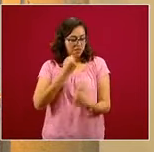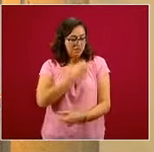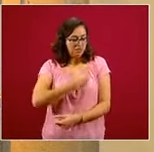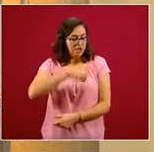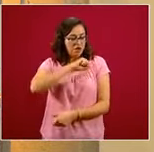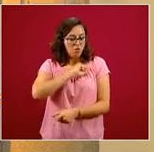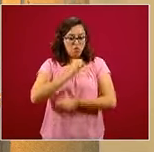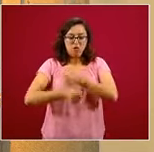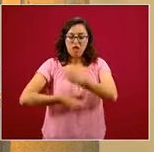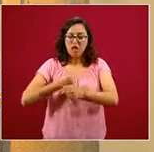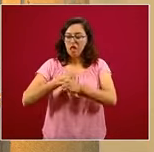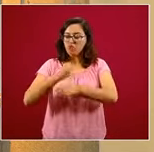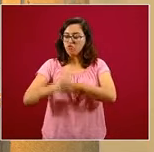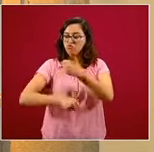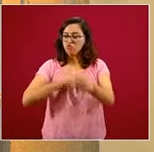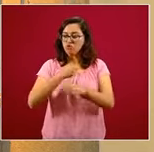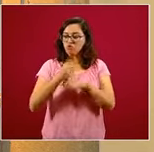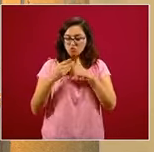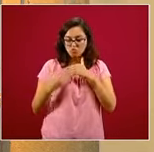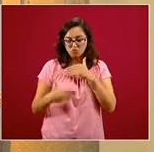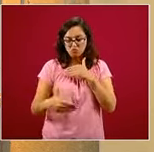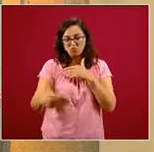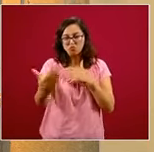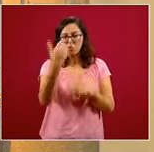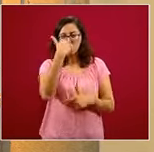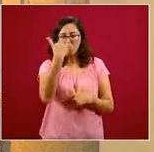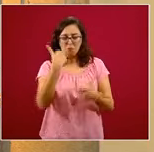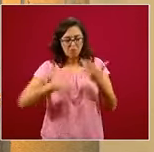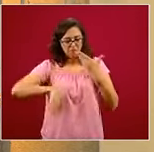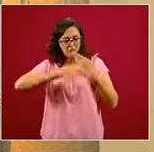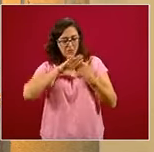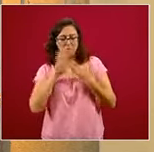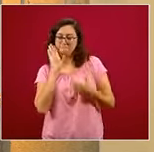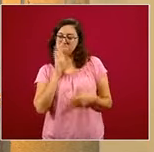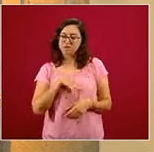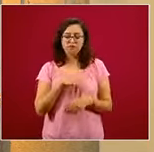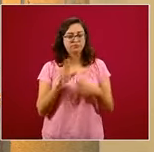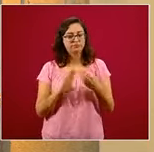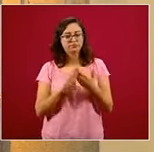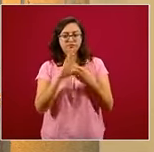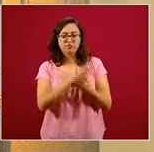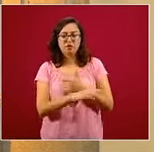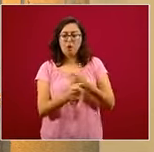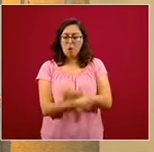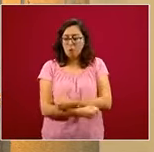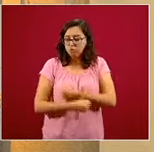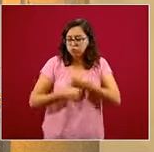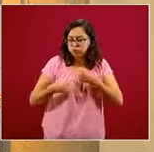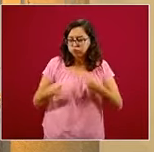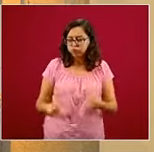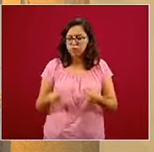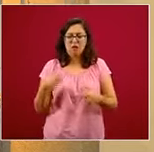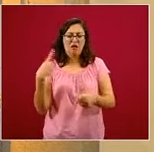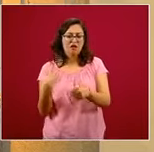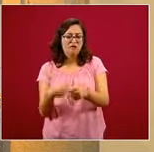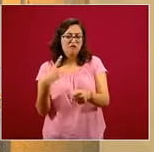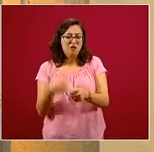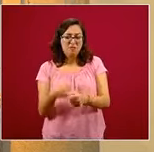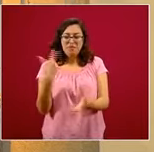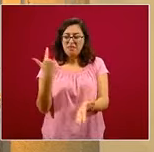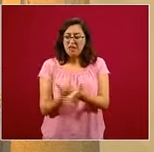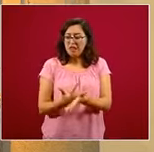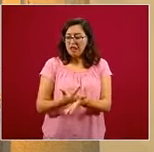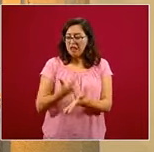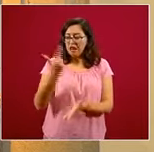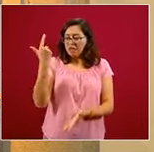que disminuya la mala nutrición en todas sus formas, que disminuya la obesidad, las enfermedades crónicas y la